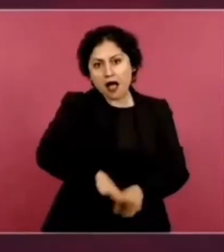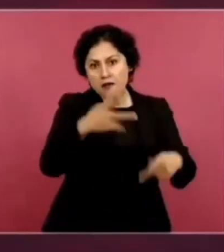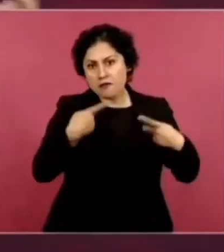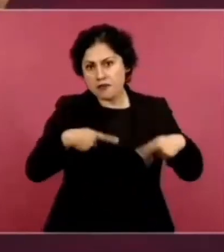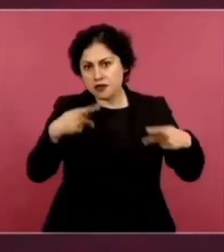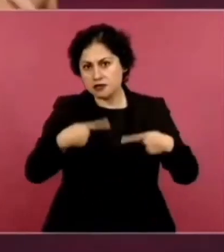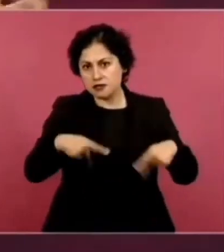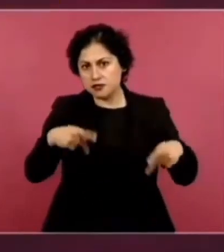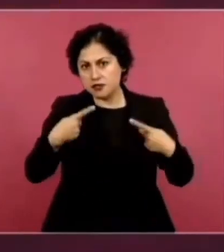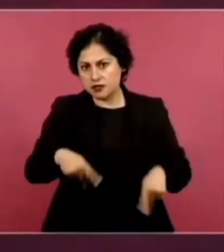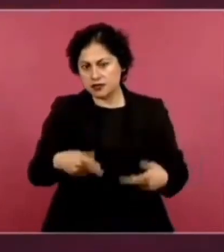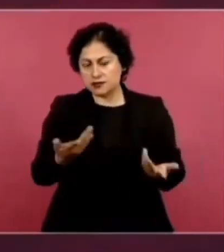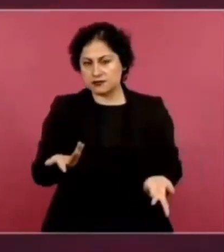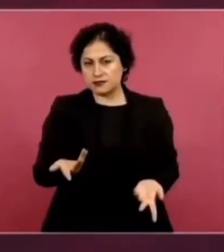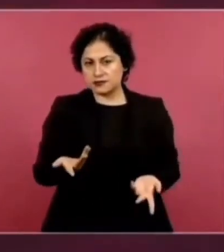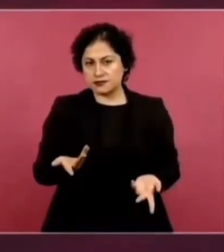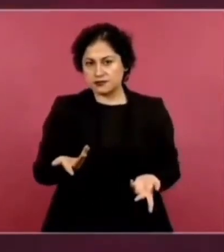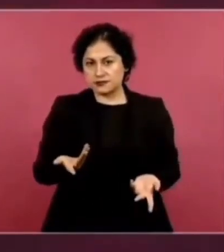Propaganda.